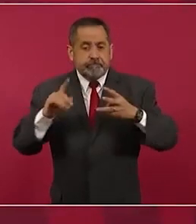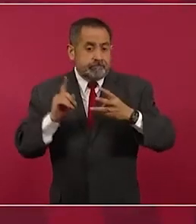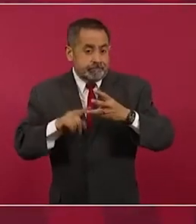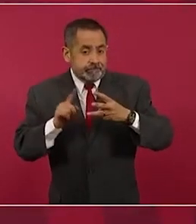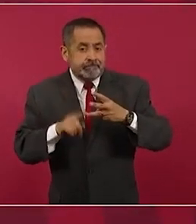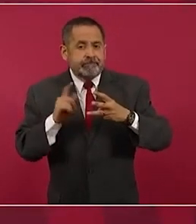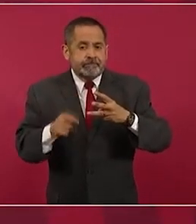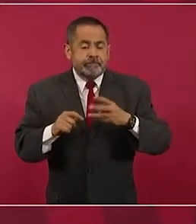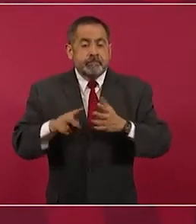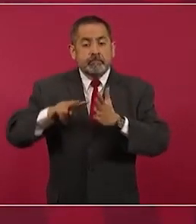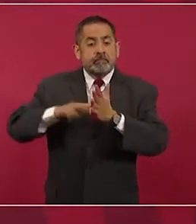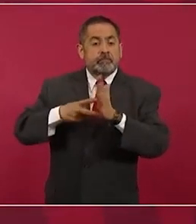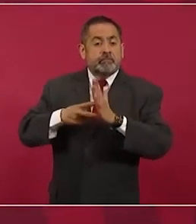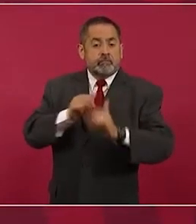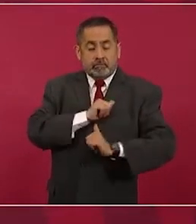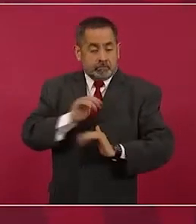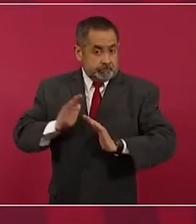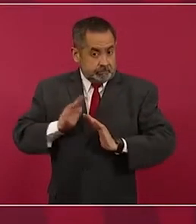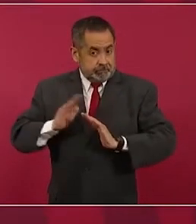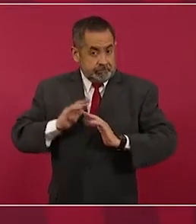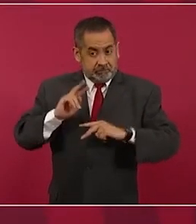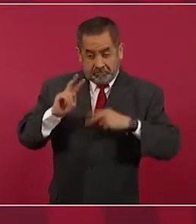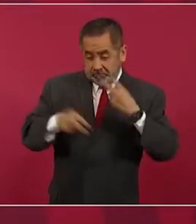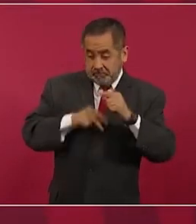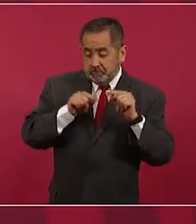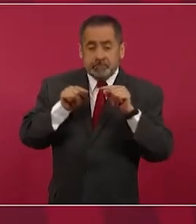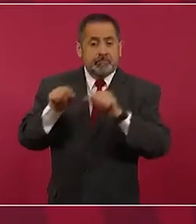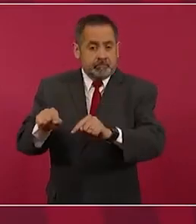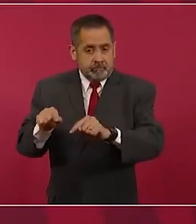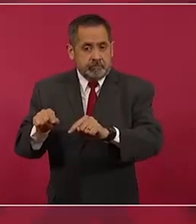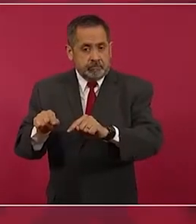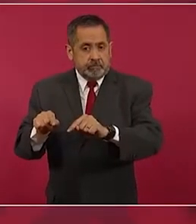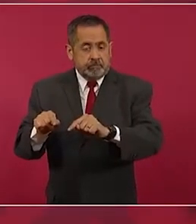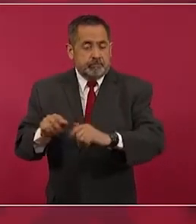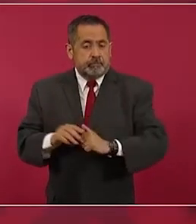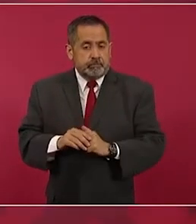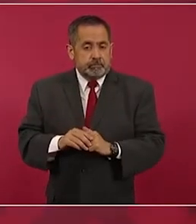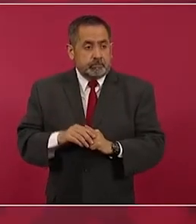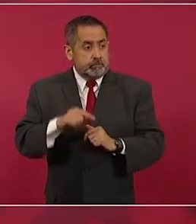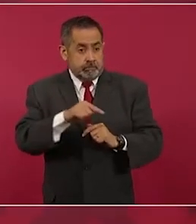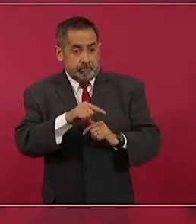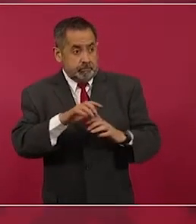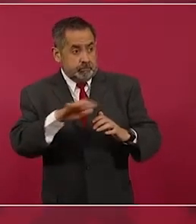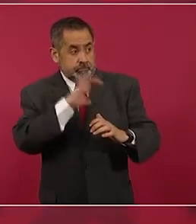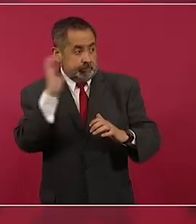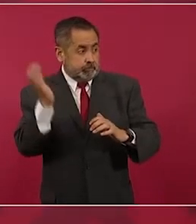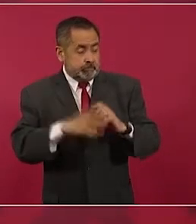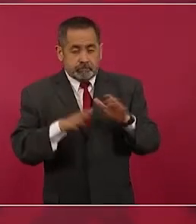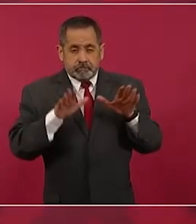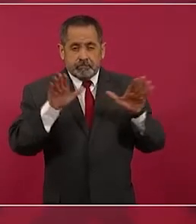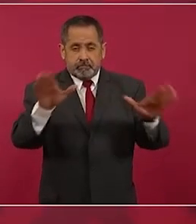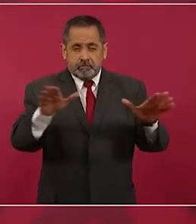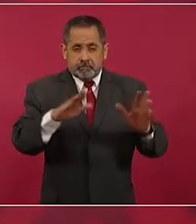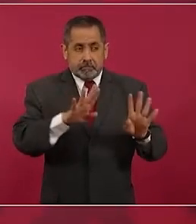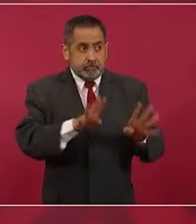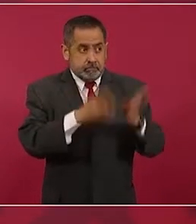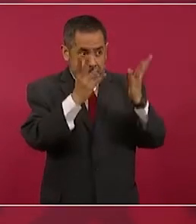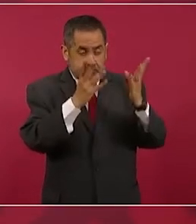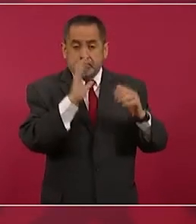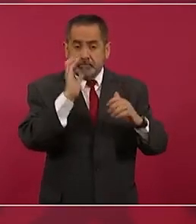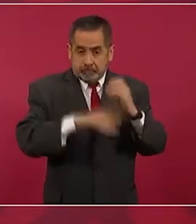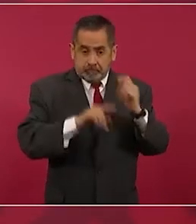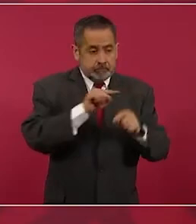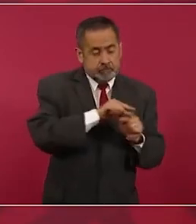los ingenieros militares que construyeron el aeropuerto de Santa Lucía ya se